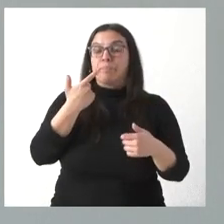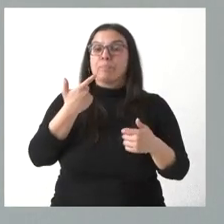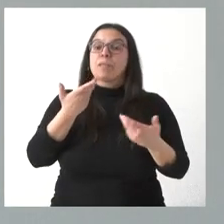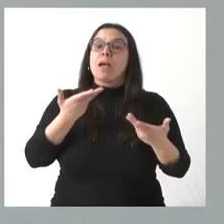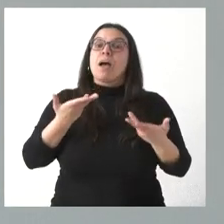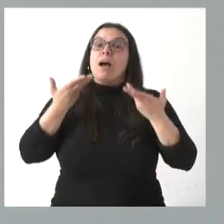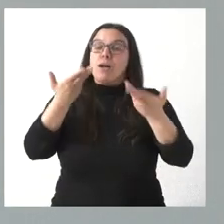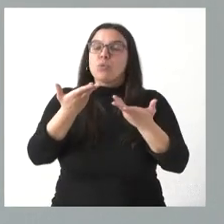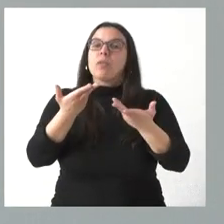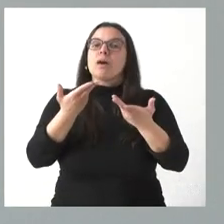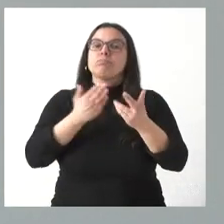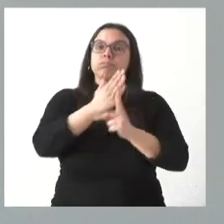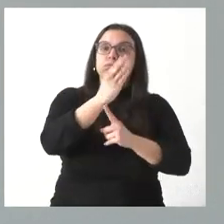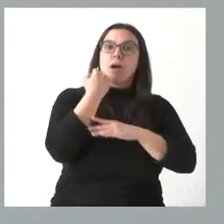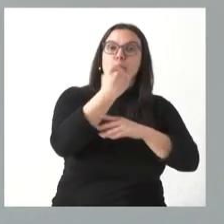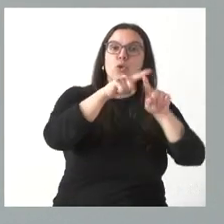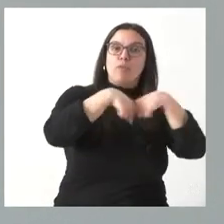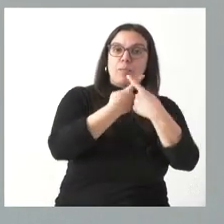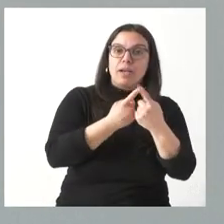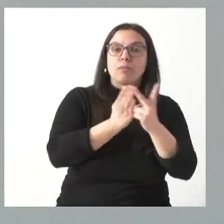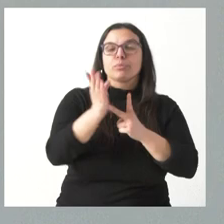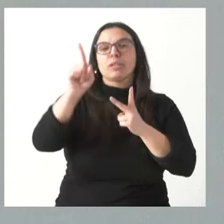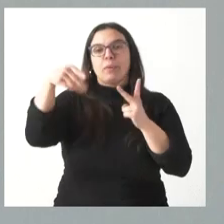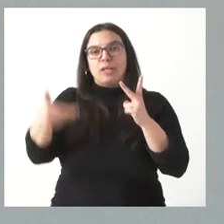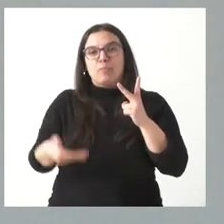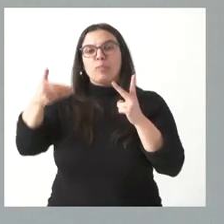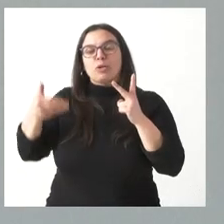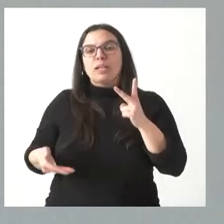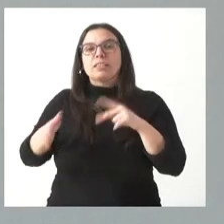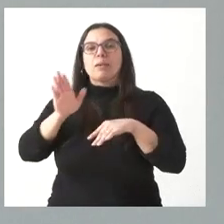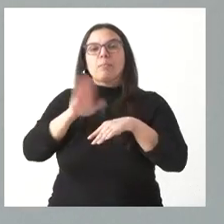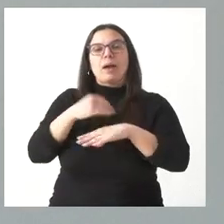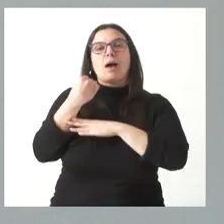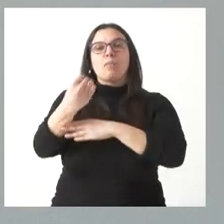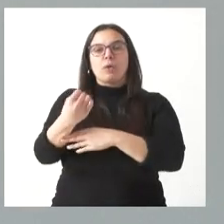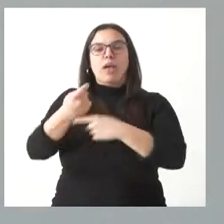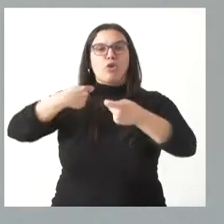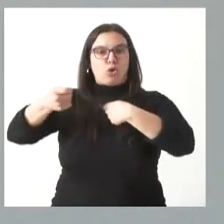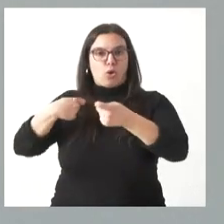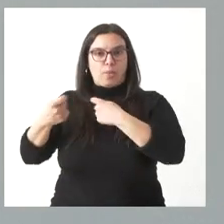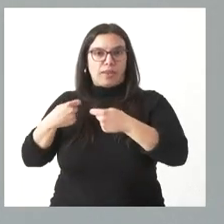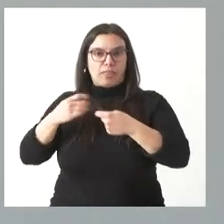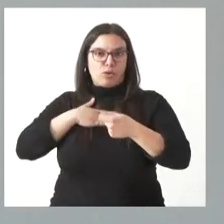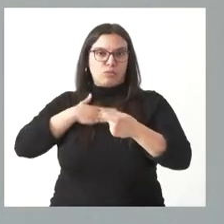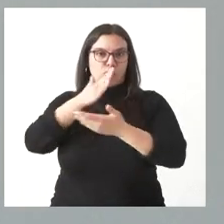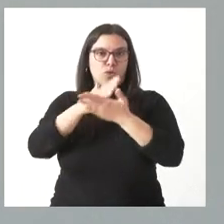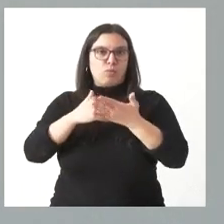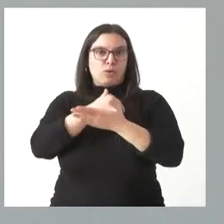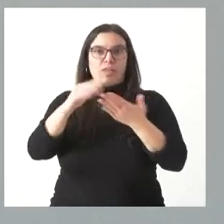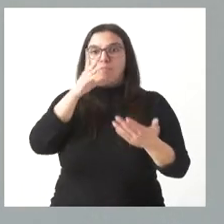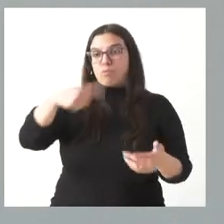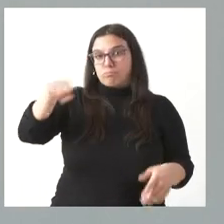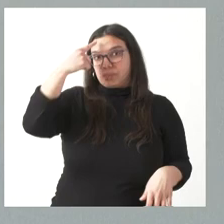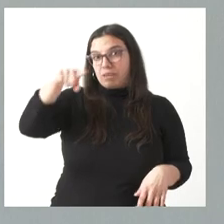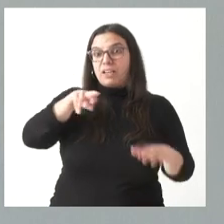solamente el apoyo a las familias, sino también es muy importante desde el punto de vista del respaldo al comercio de nuestra comunidad autónoma, porque saben ustedes que estos